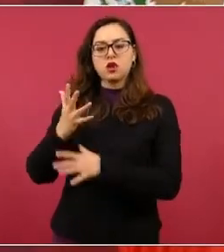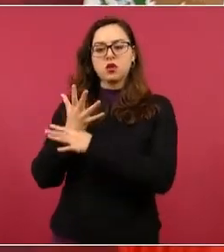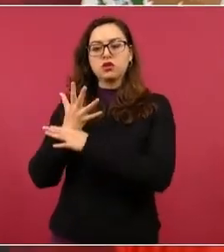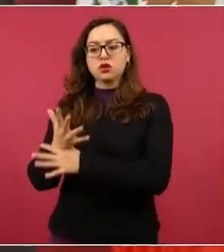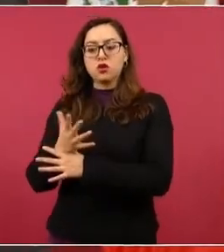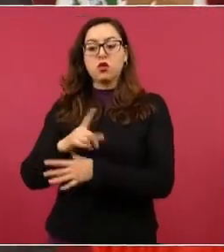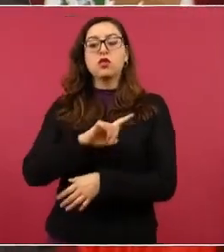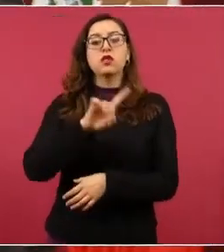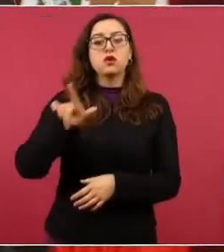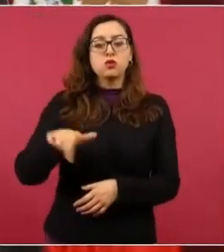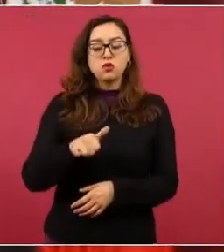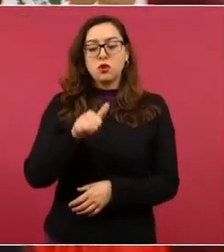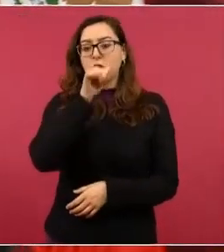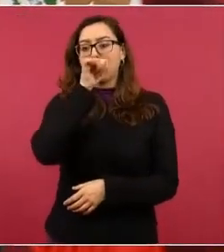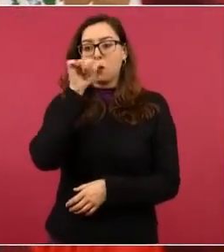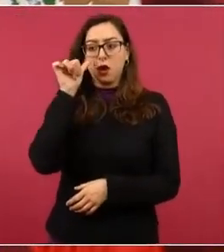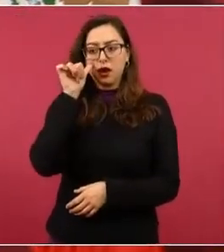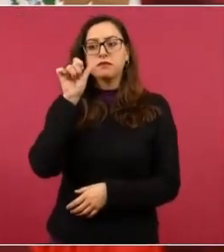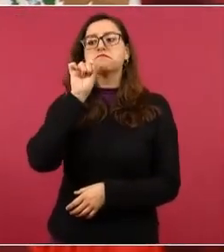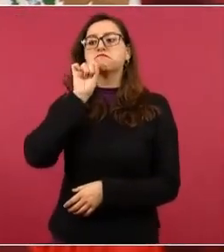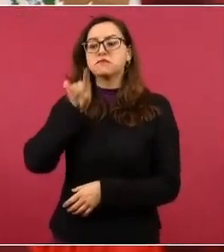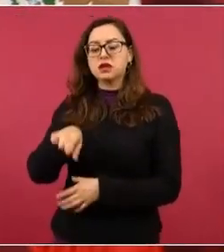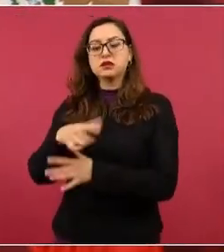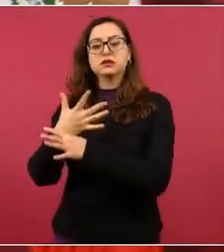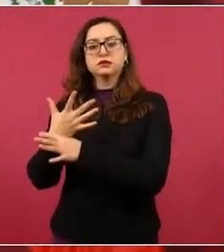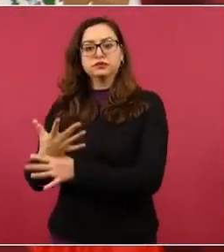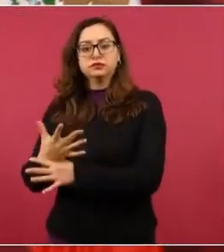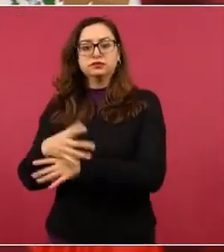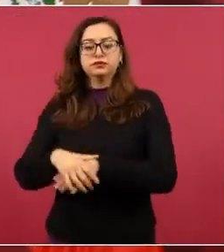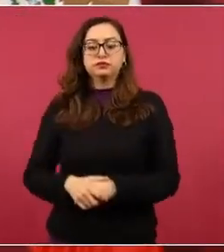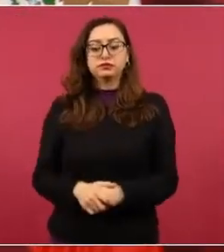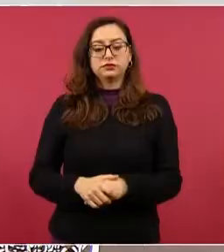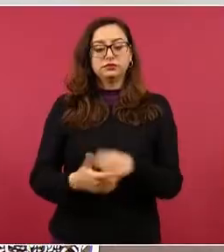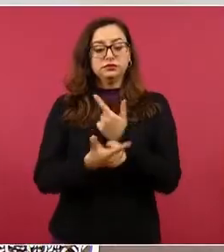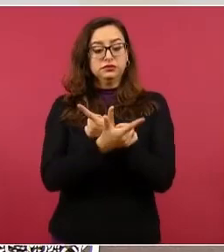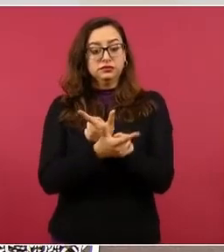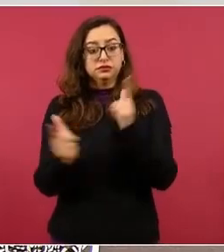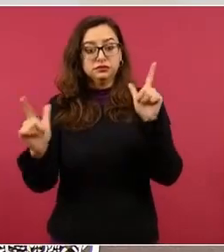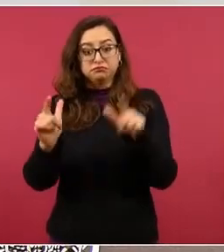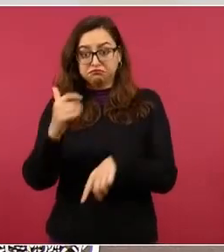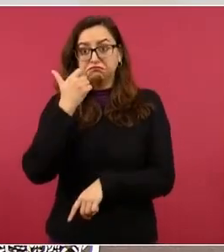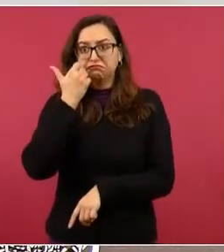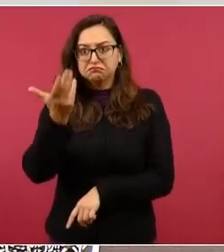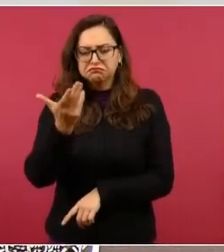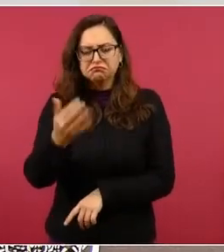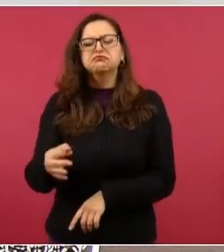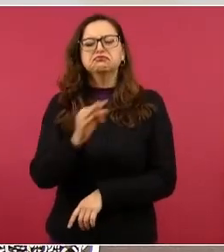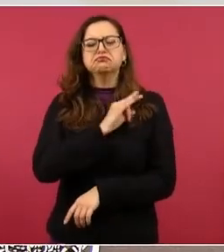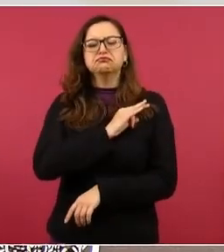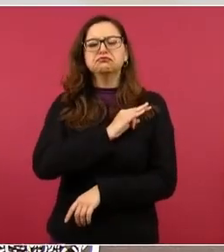que quiere ser libre lo será y la libertad no se implora, se conquista.